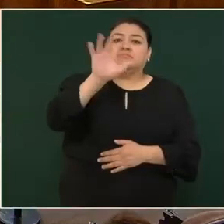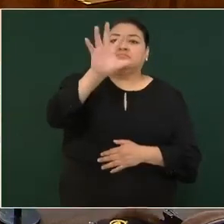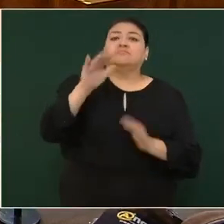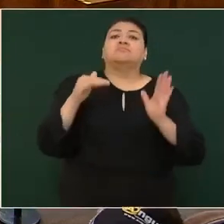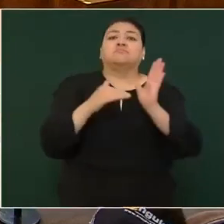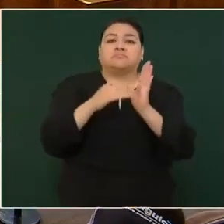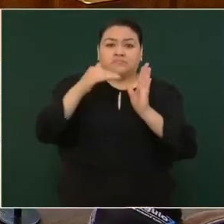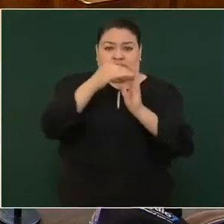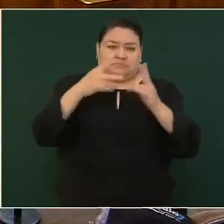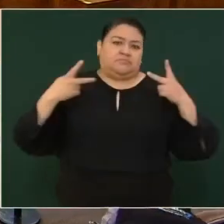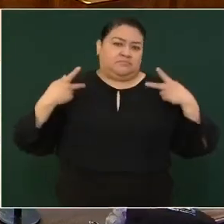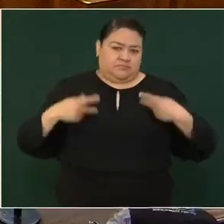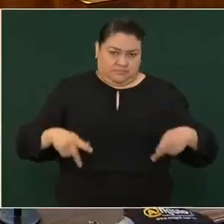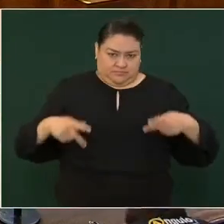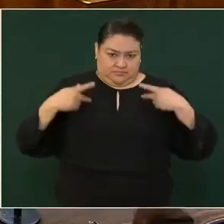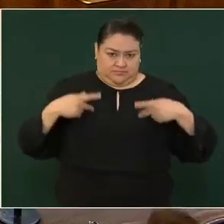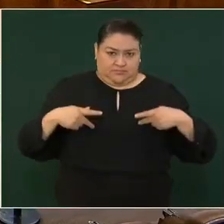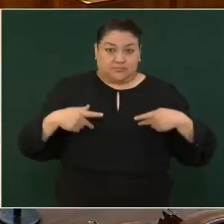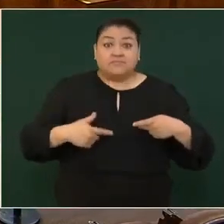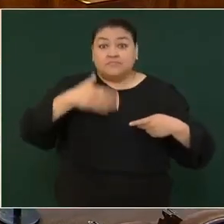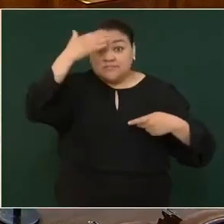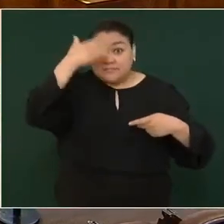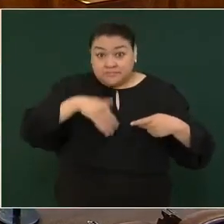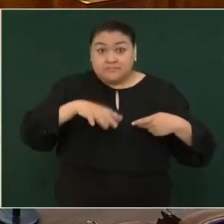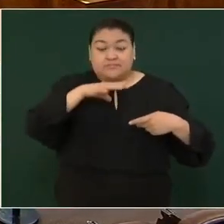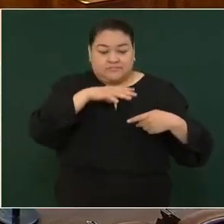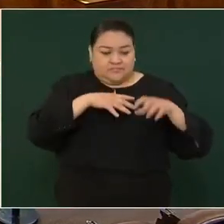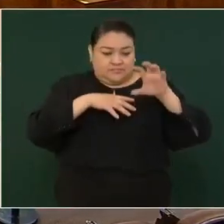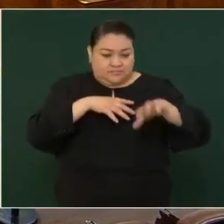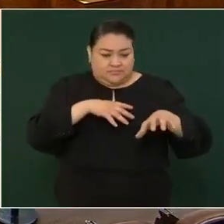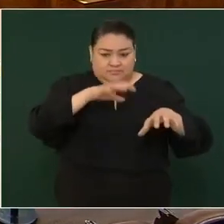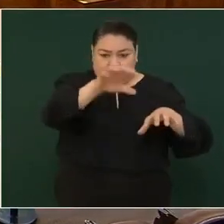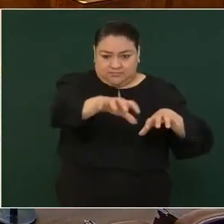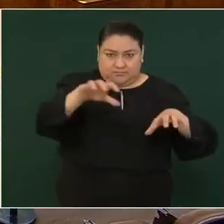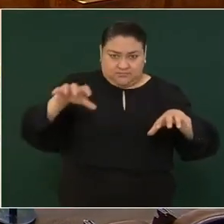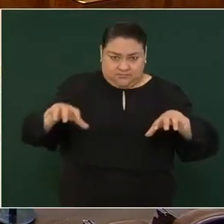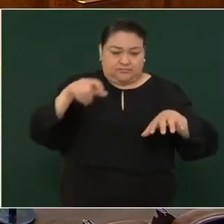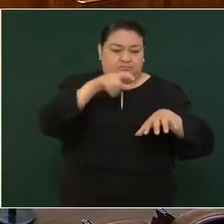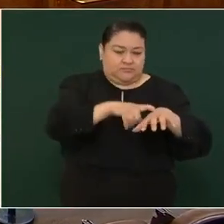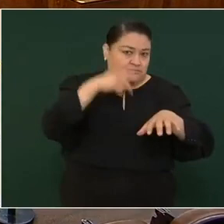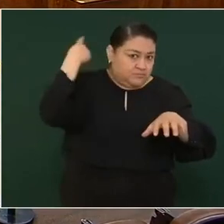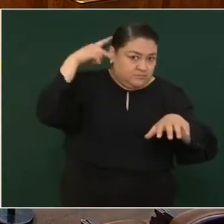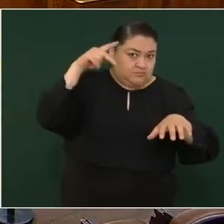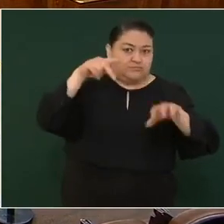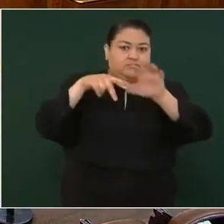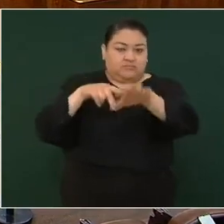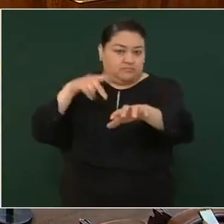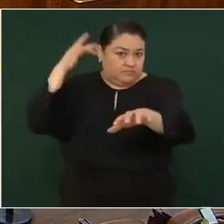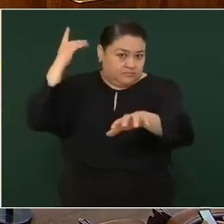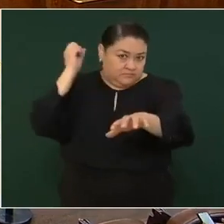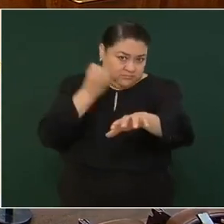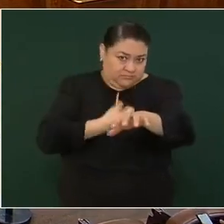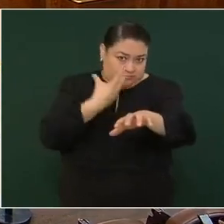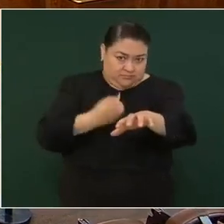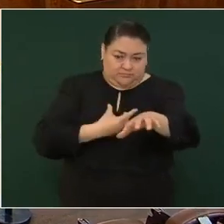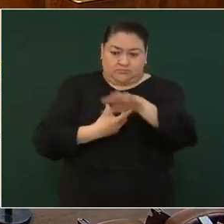de habitantes y concentra en tres municipios, el de Puebla, Tehuacán y San Martín,